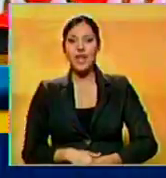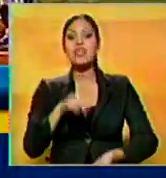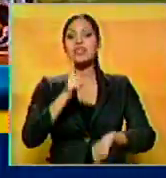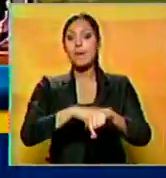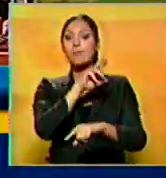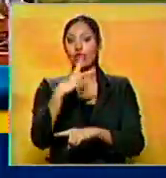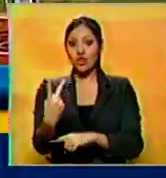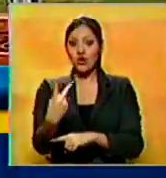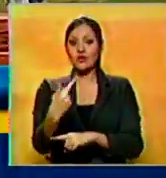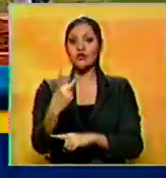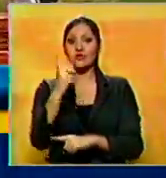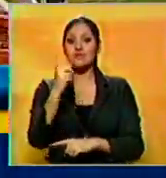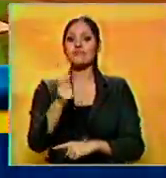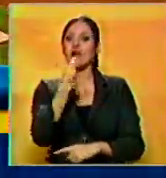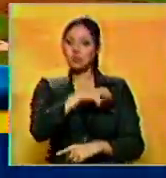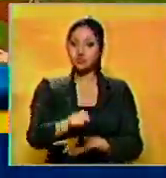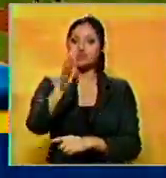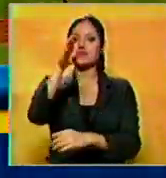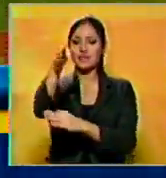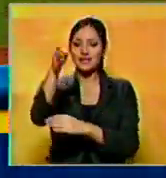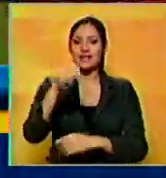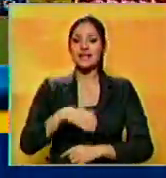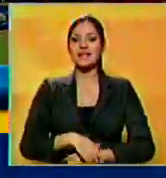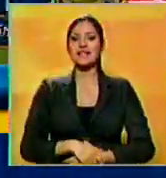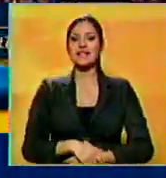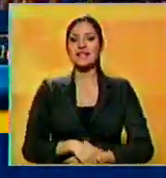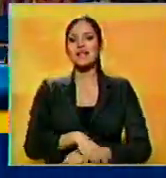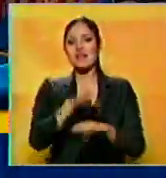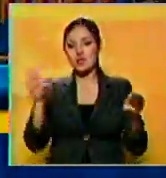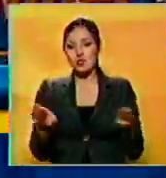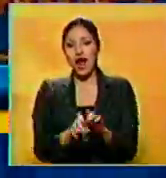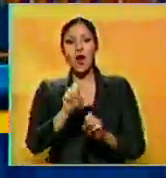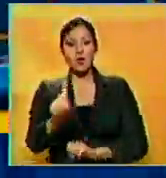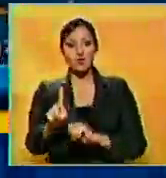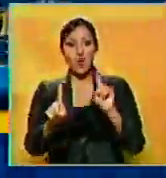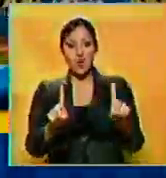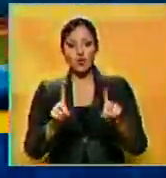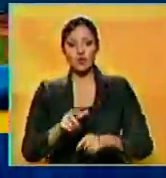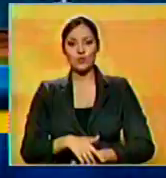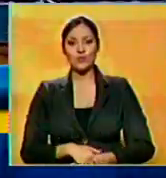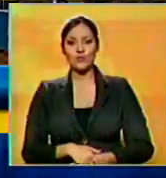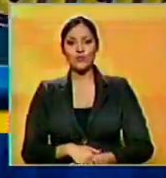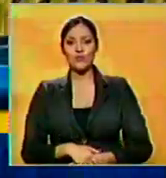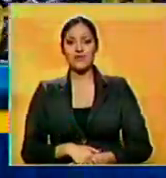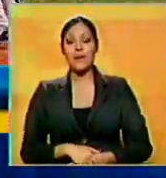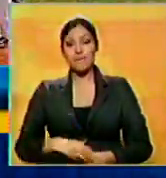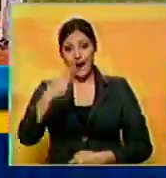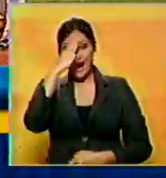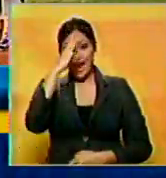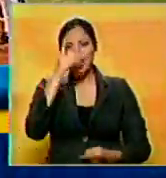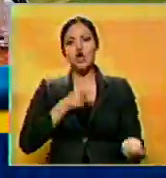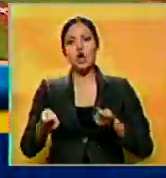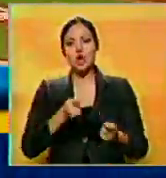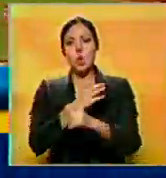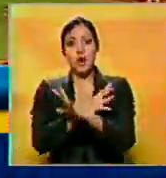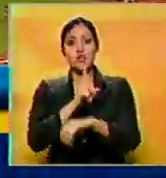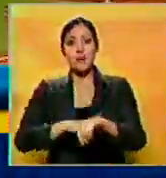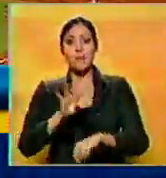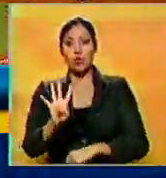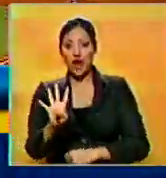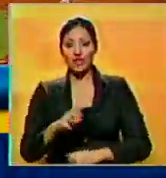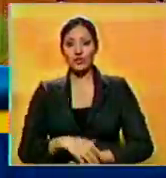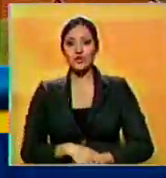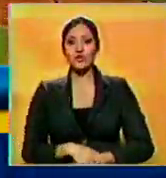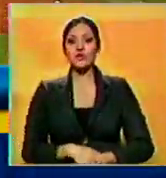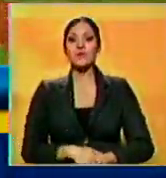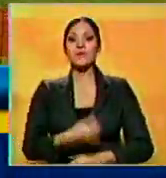el segundo capítulo, Juan Rivera respondió por los turcos con cuadrangular que empató la pizarra a una carrera. Los navegantes tomaron el control del juego en el cuarto capítulo